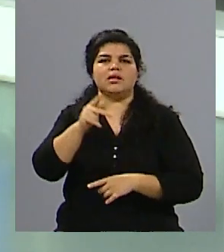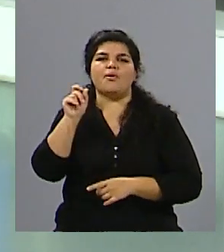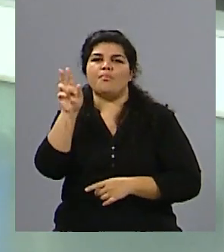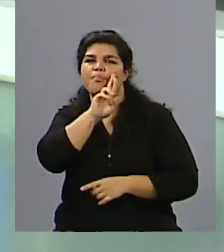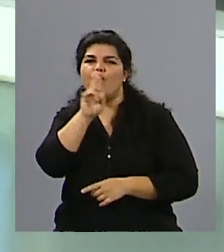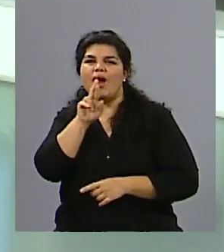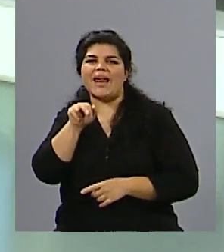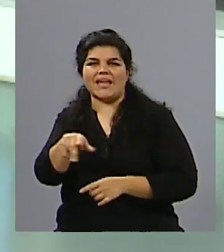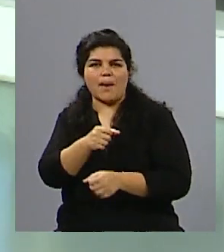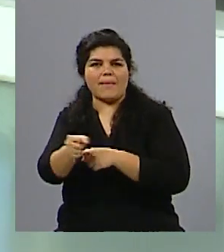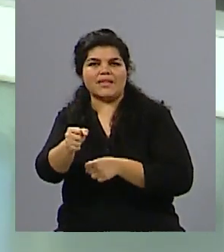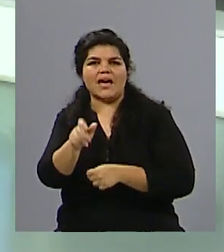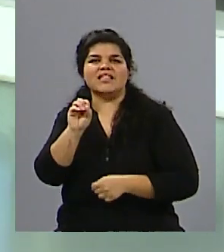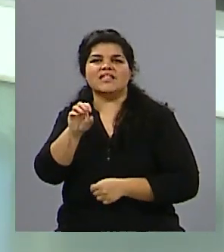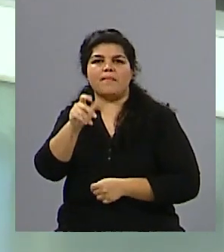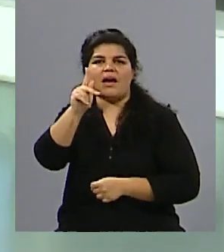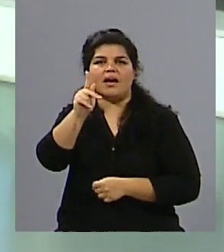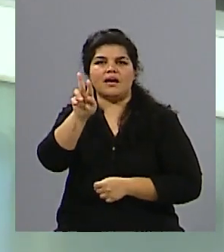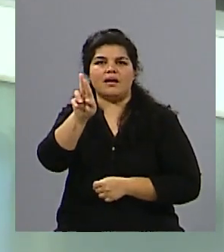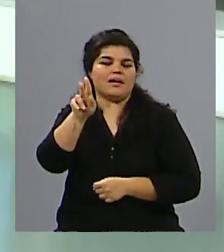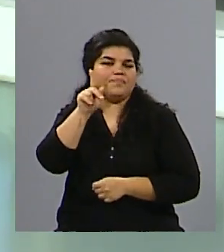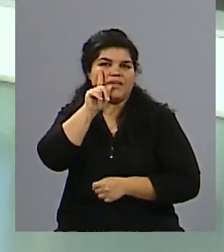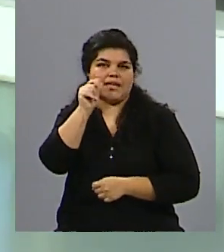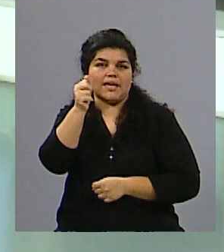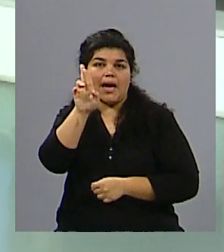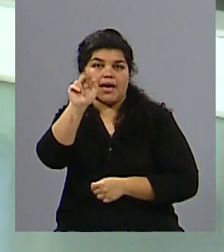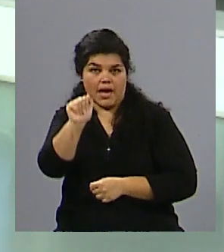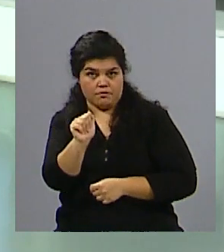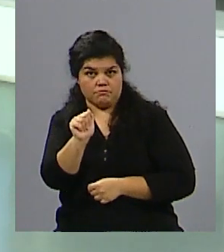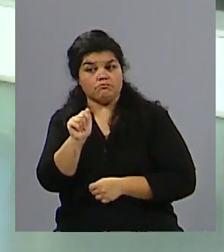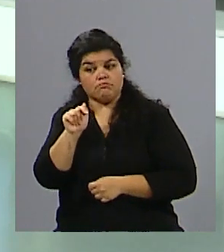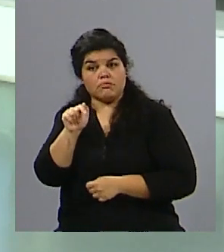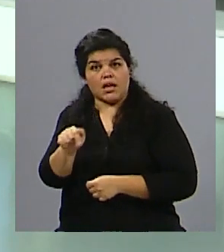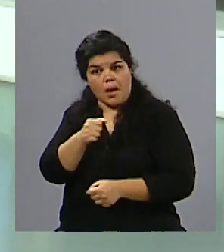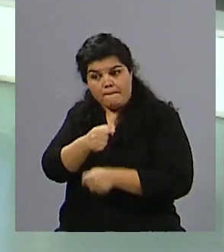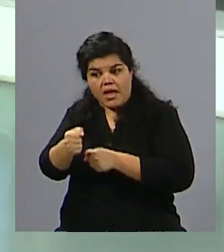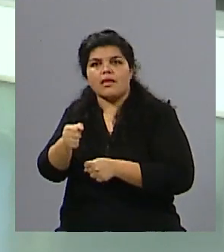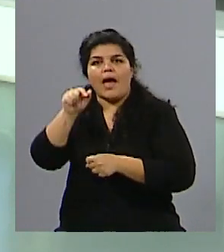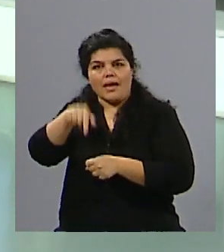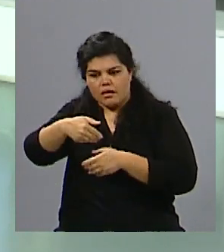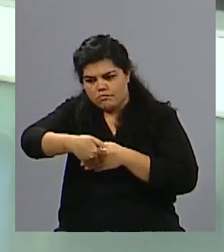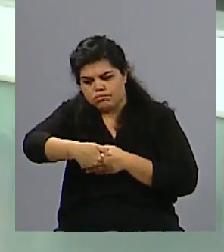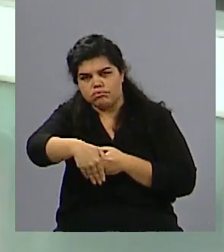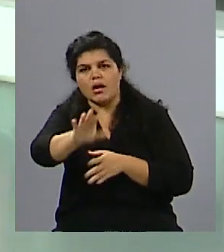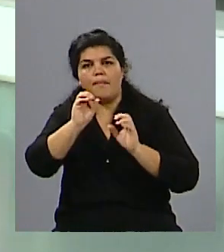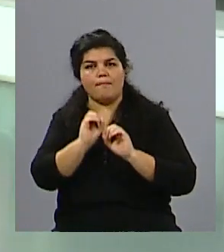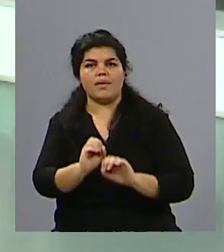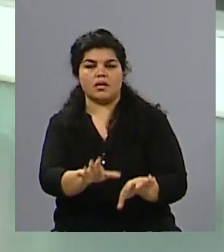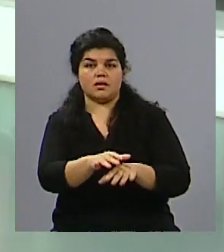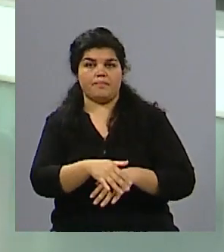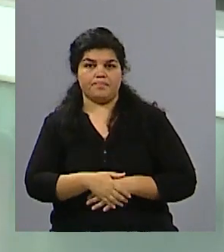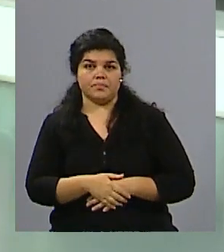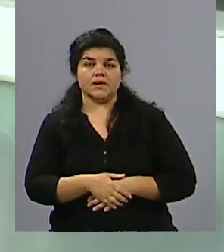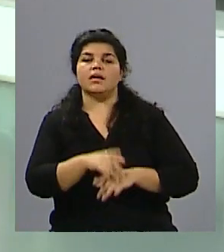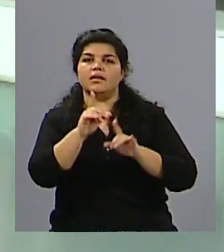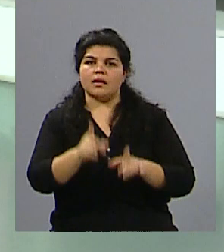se fue sumando y agregando, como decías vos, familiares víctimas de mujeres víctimas de femicidio tomaron la palabra y entre